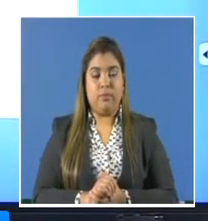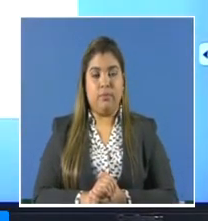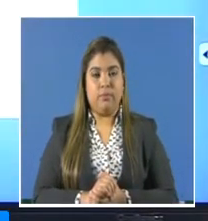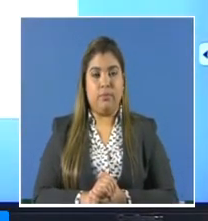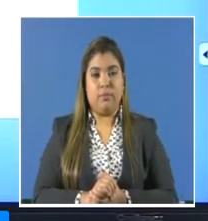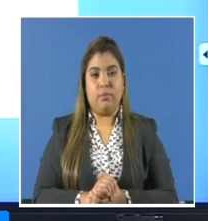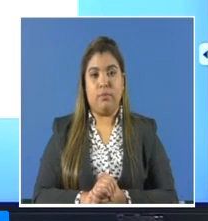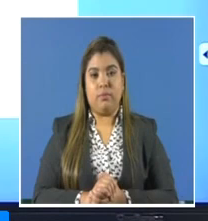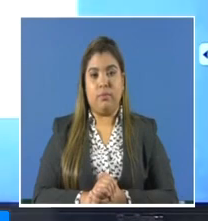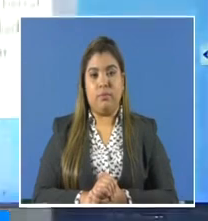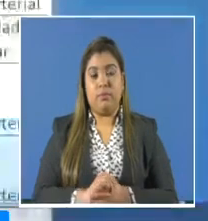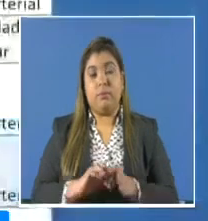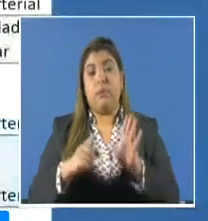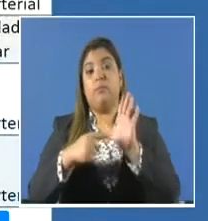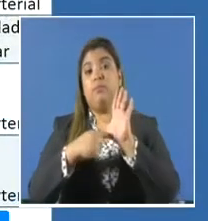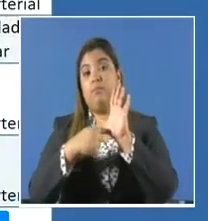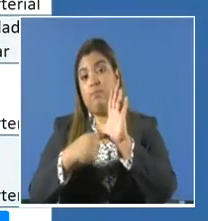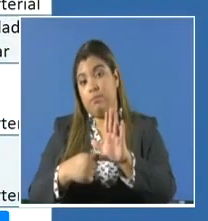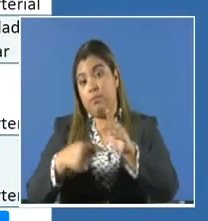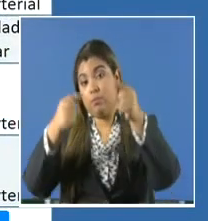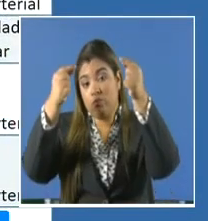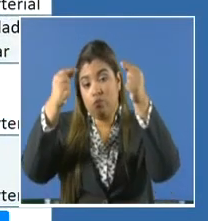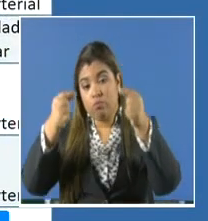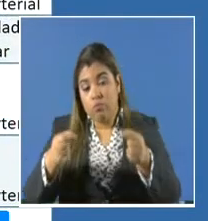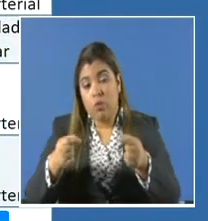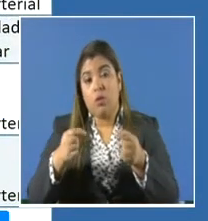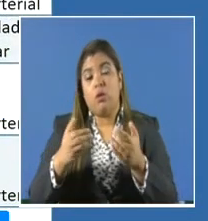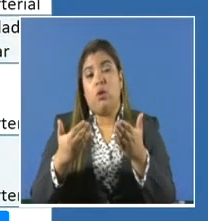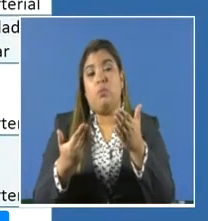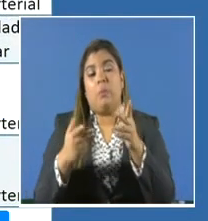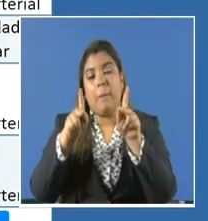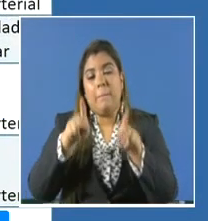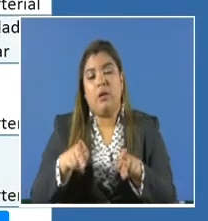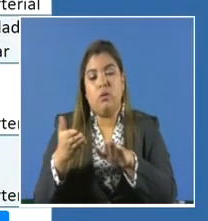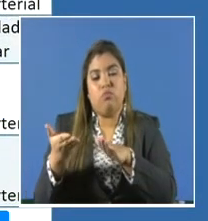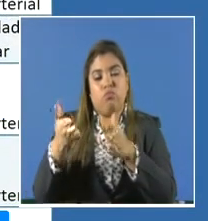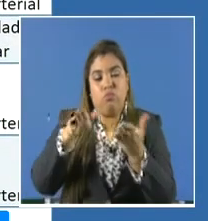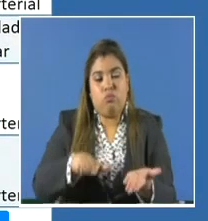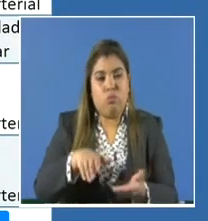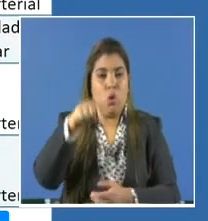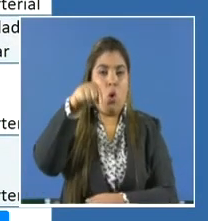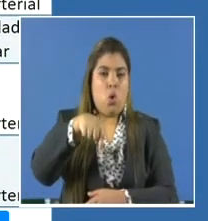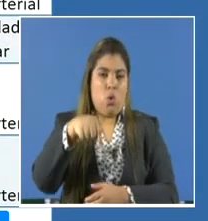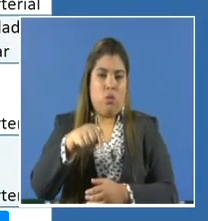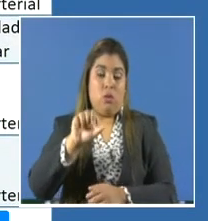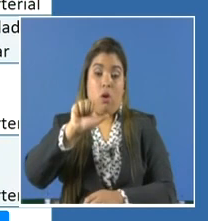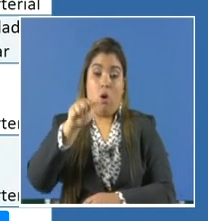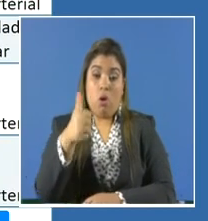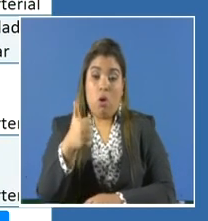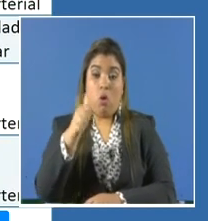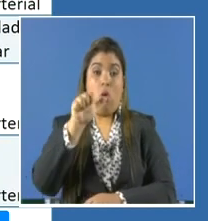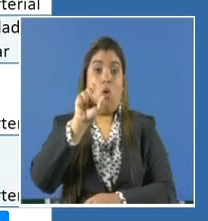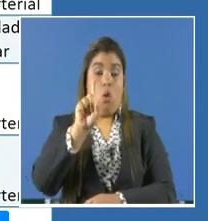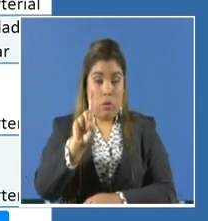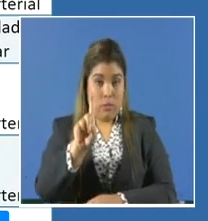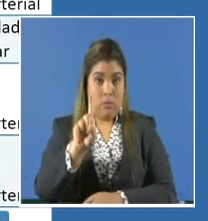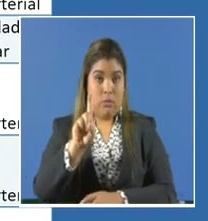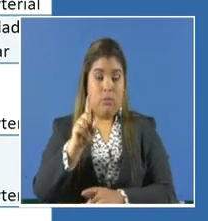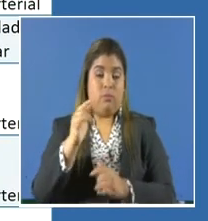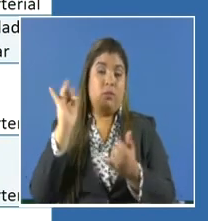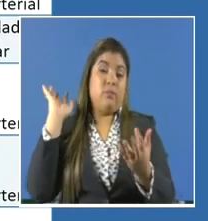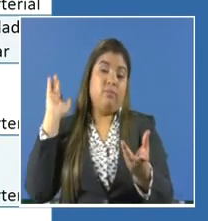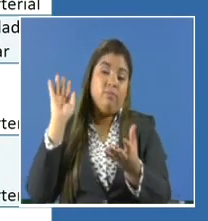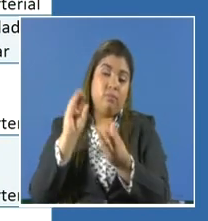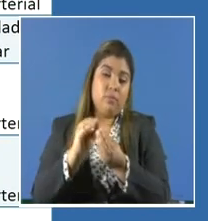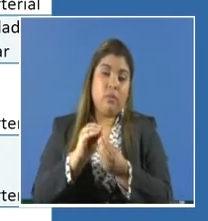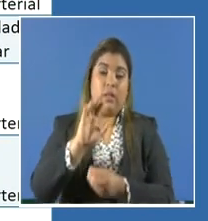Acá vamos a presentar el desglose de las nuevas defunciones, que como decíamos son 11 para un total acumulado